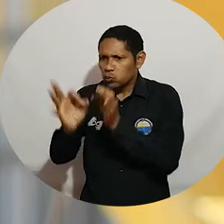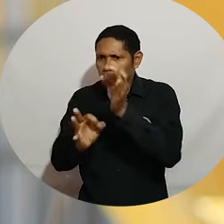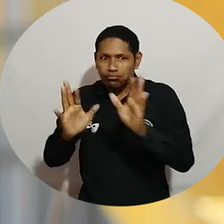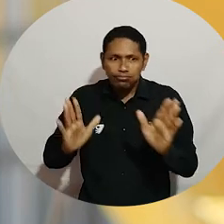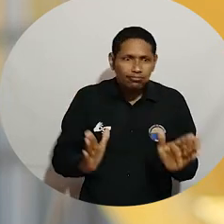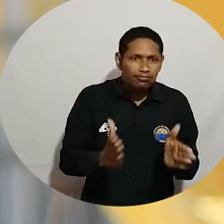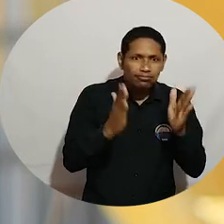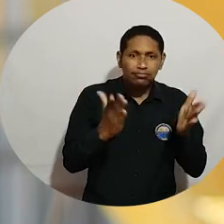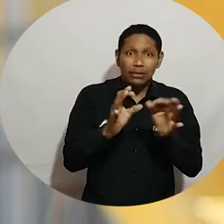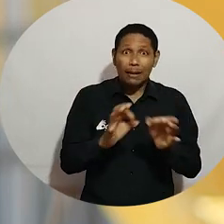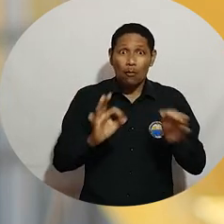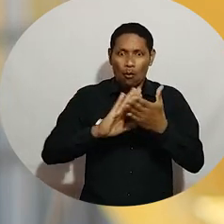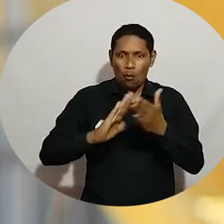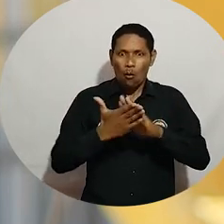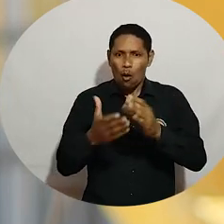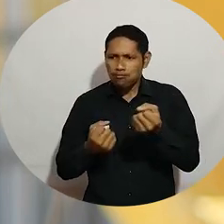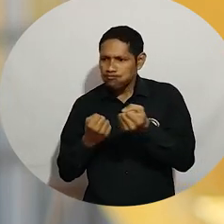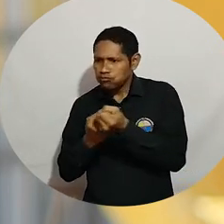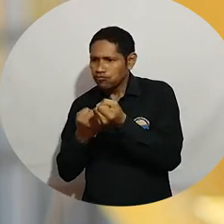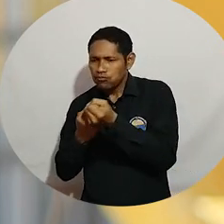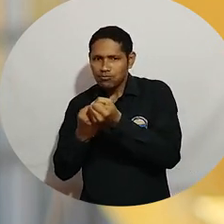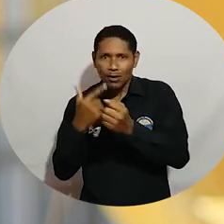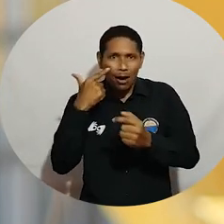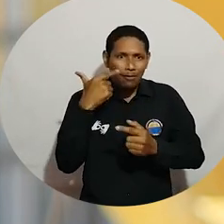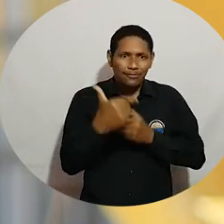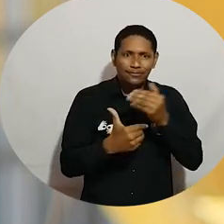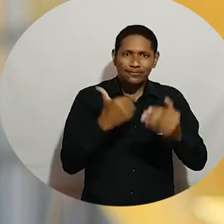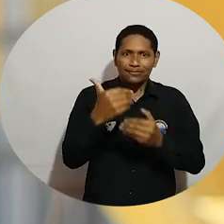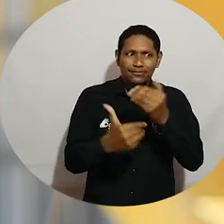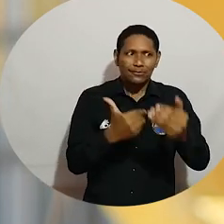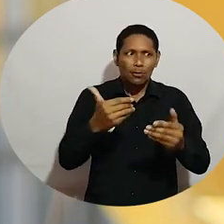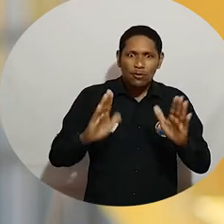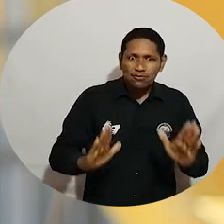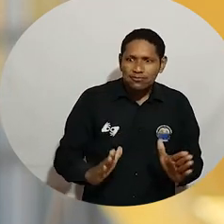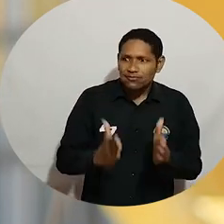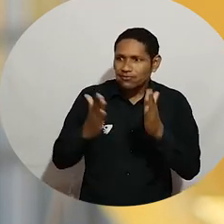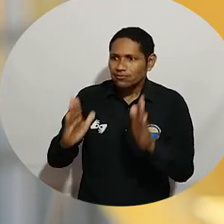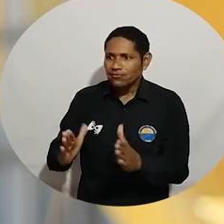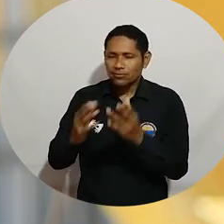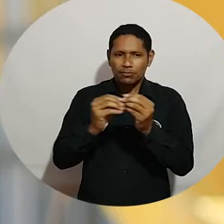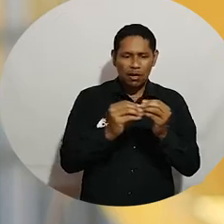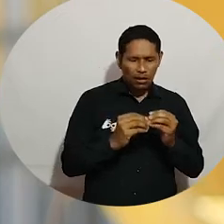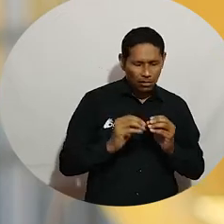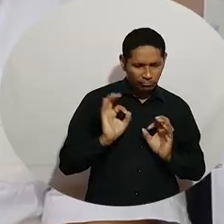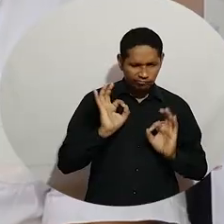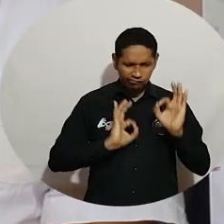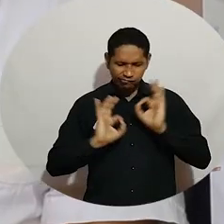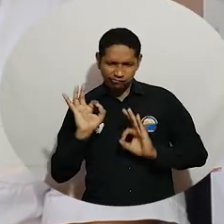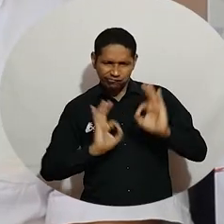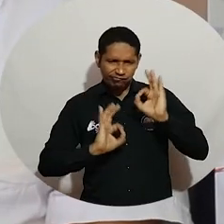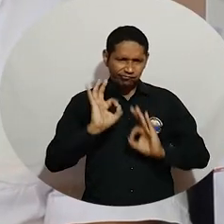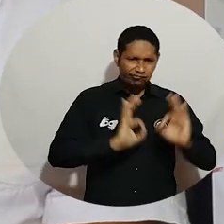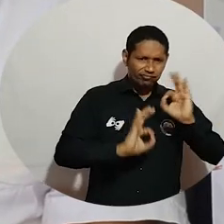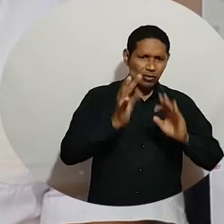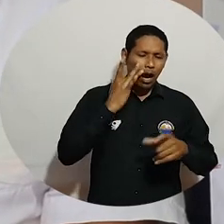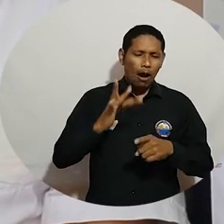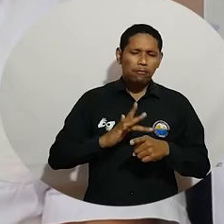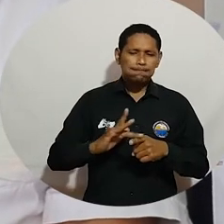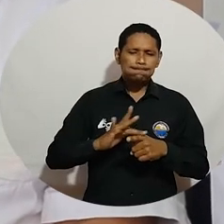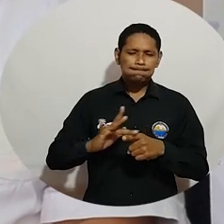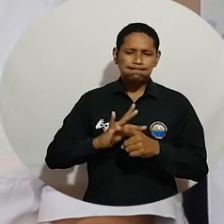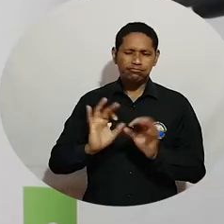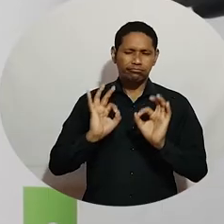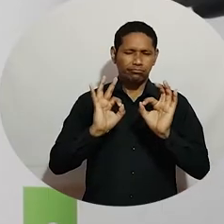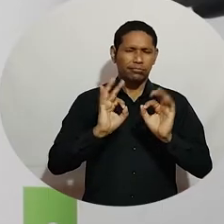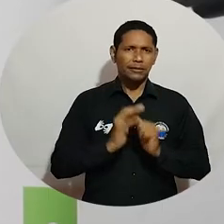participación comunitaria en todos los procesos que conllevan una restauración desde el diseño hasta la implementación y el